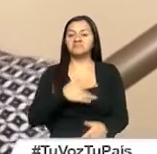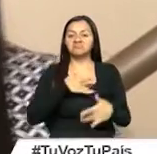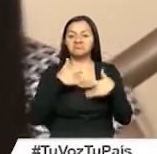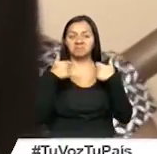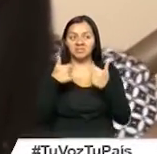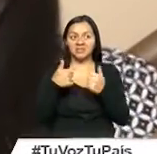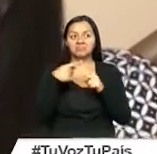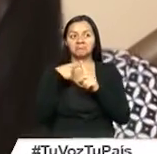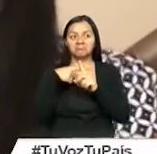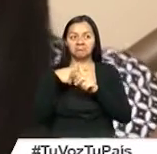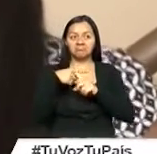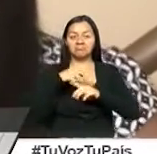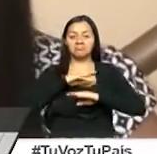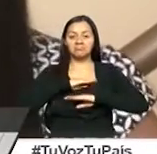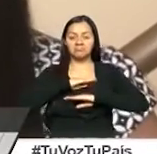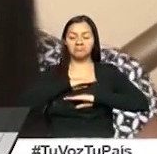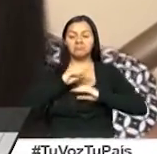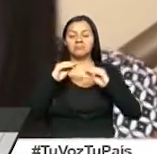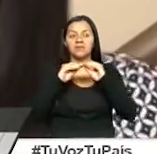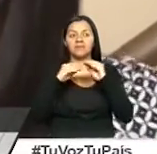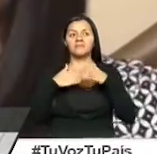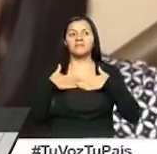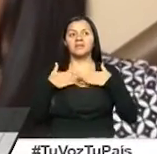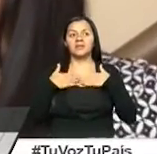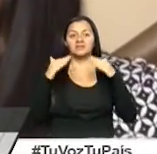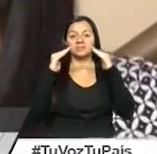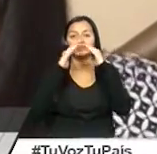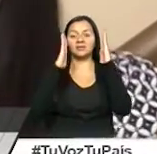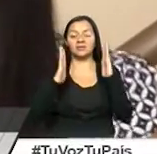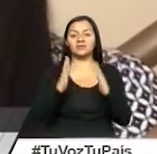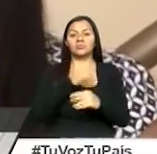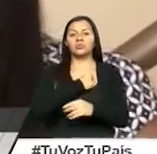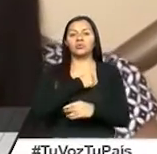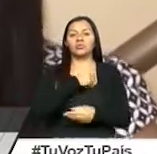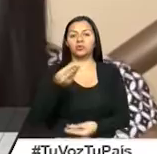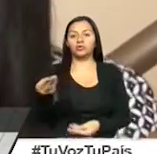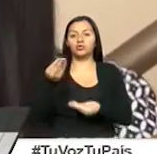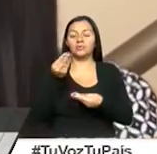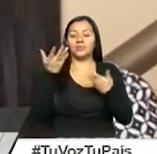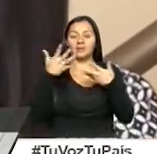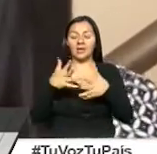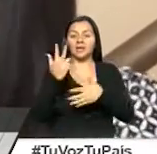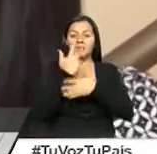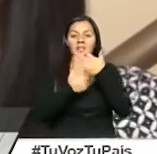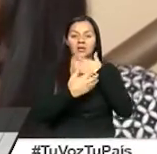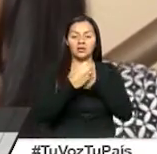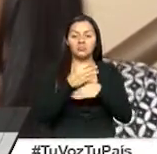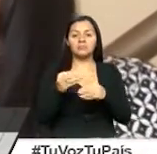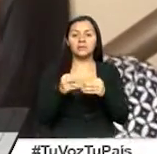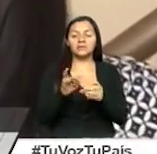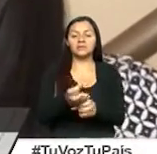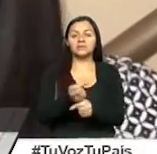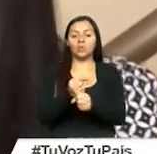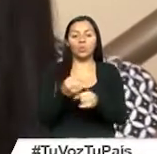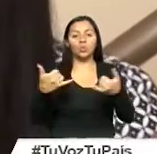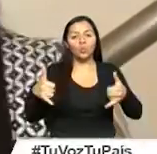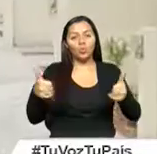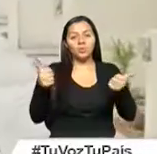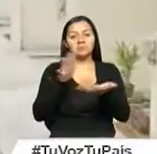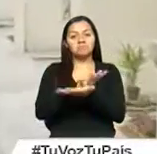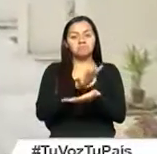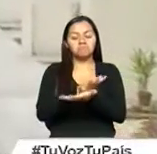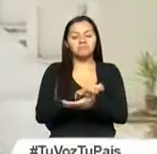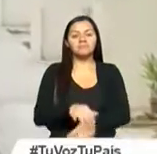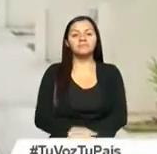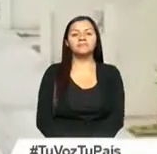conformes, muy felices de tener una casa propia y ya que nuestras hijas están seguras, en un lugar tranquilo.